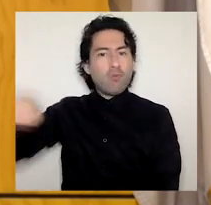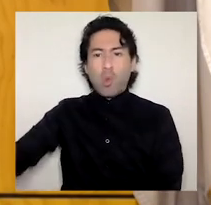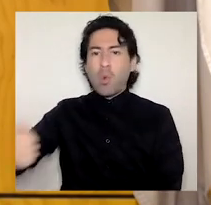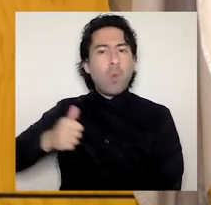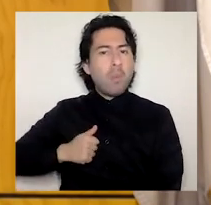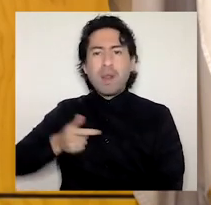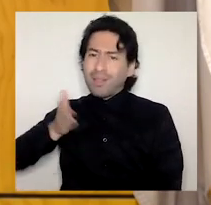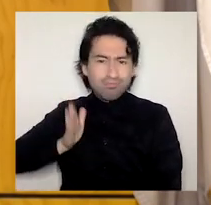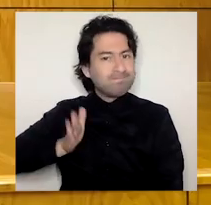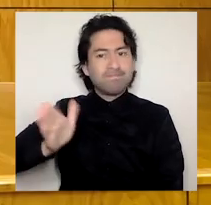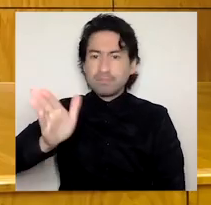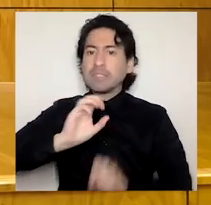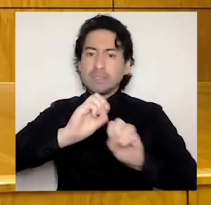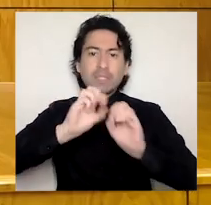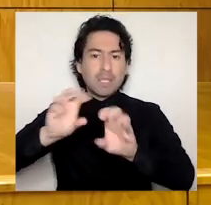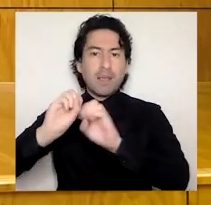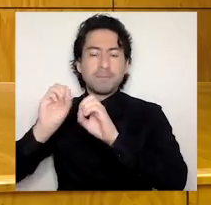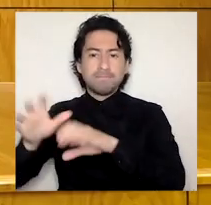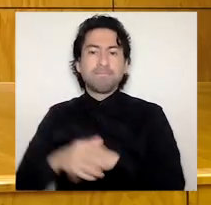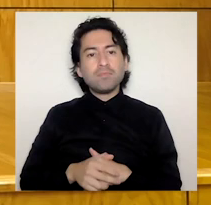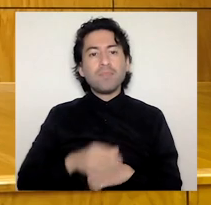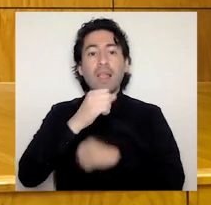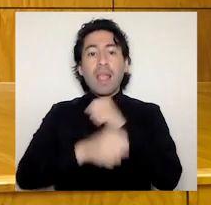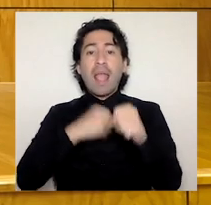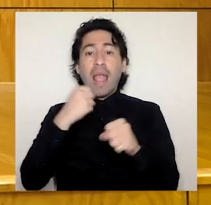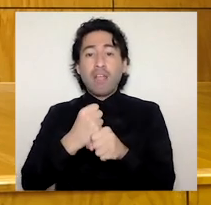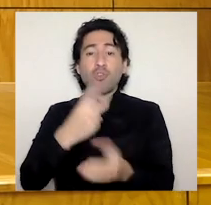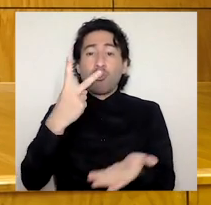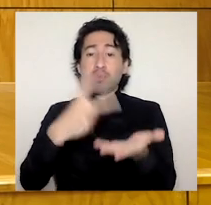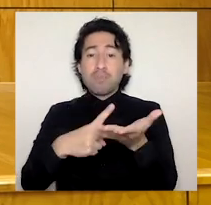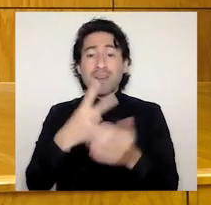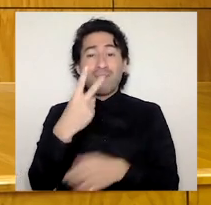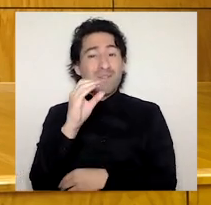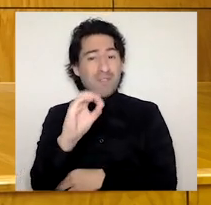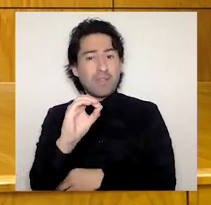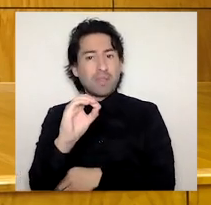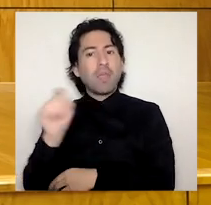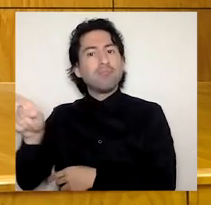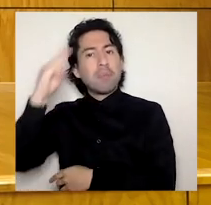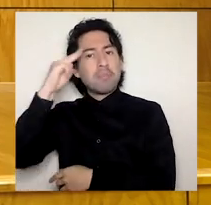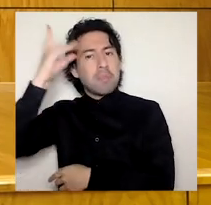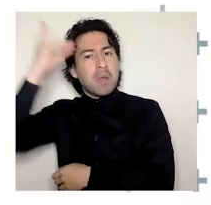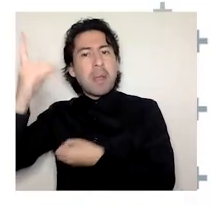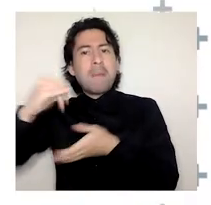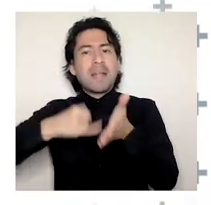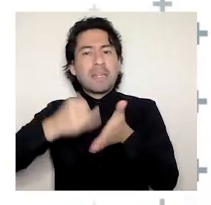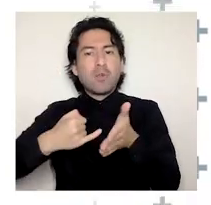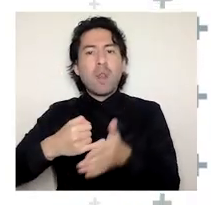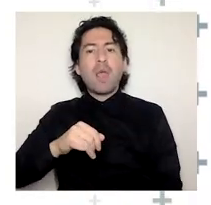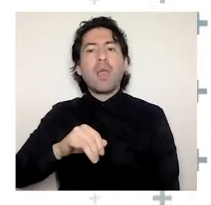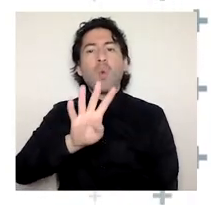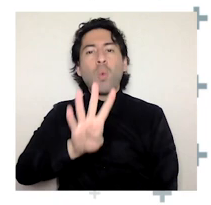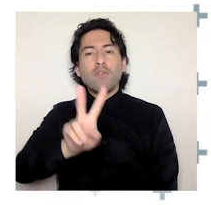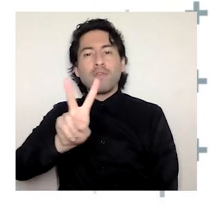mantener las aulas abiertas. Durante el año 2020, la matrícula de posgrado alcanzó los